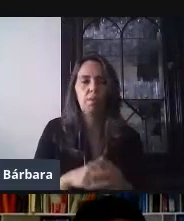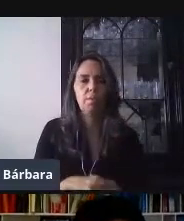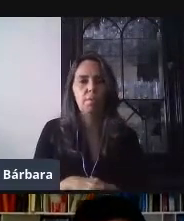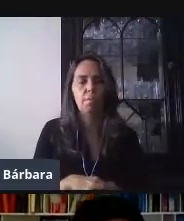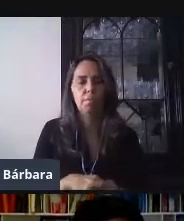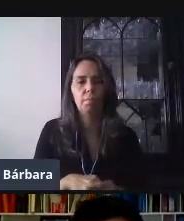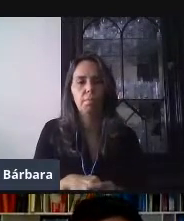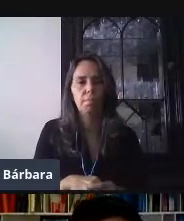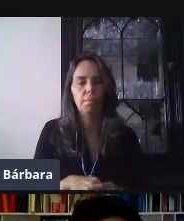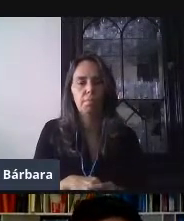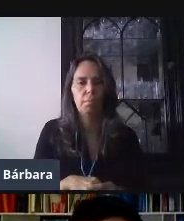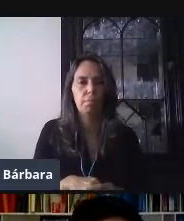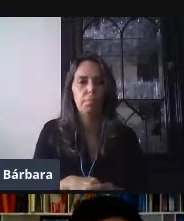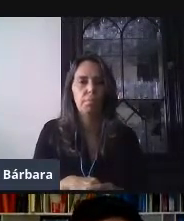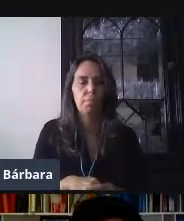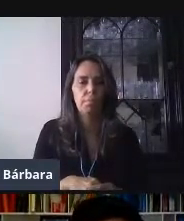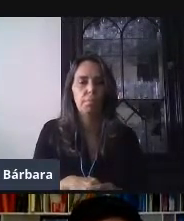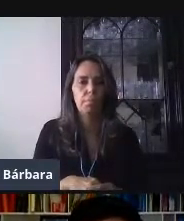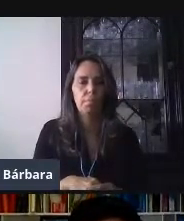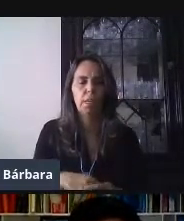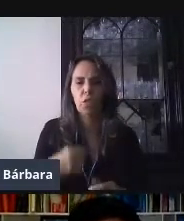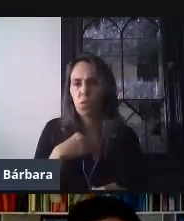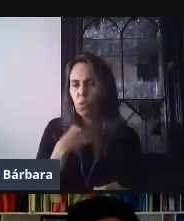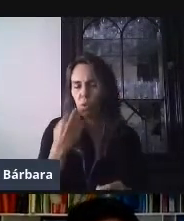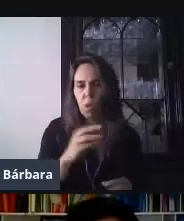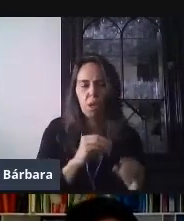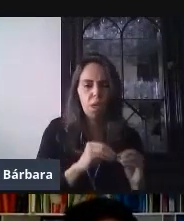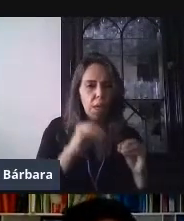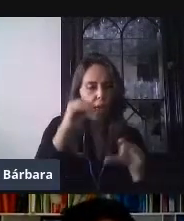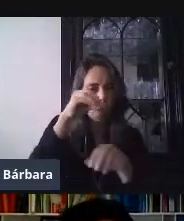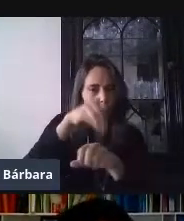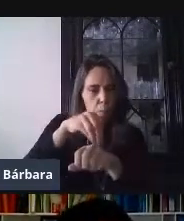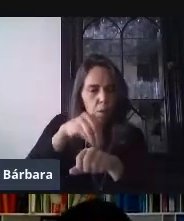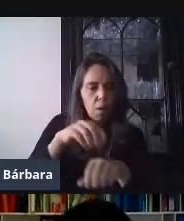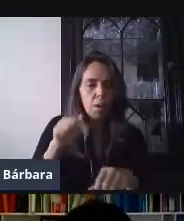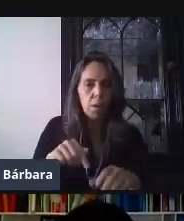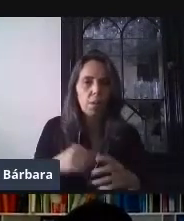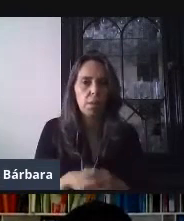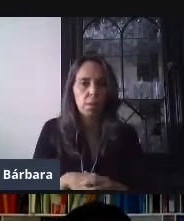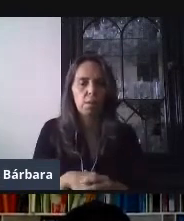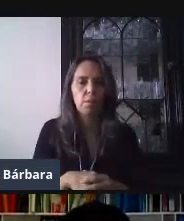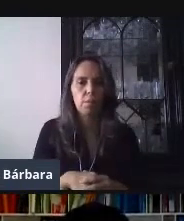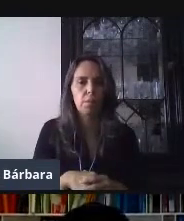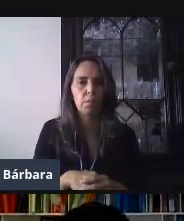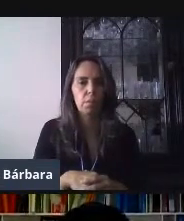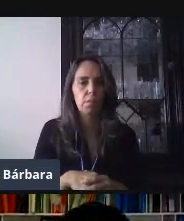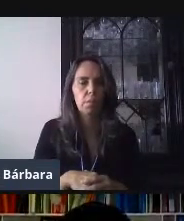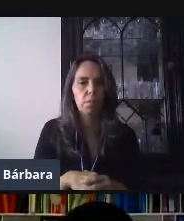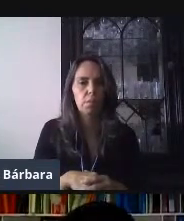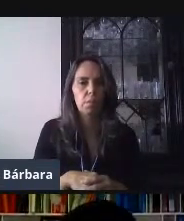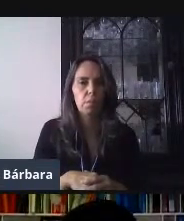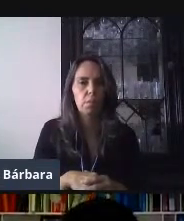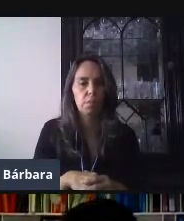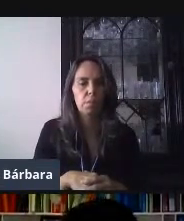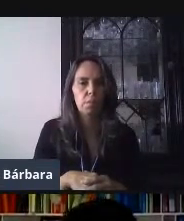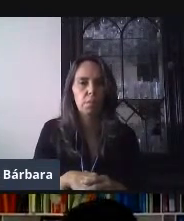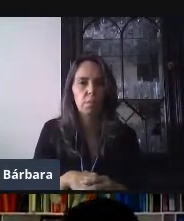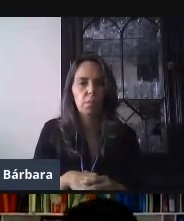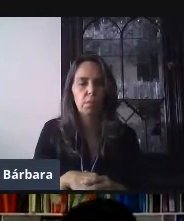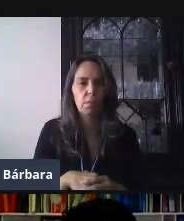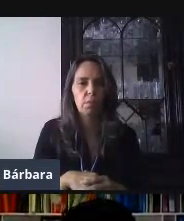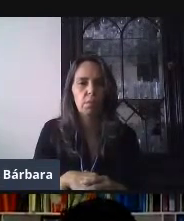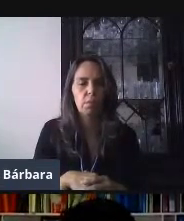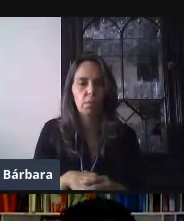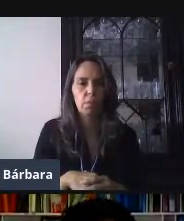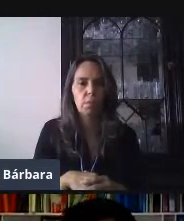Bien, ahora, una vez que ya coloqué estos dos campos, del lado derecho, aquí medio escondidito, ahorita es un poquito por el zoom, me va a aparecer este